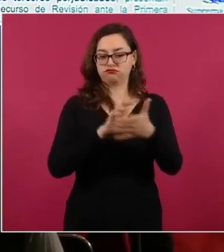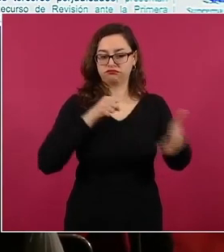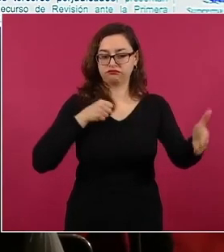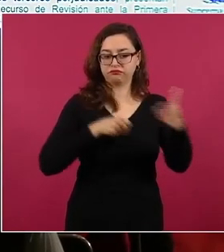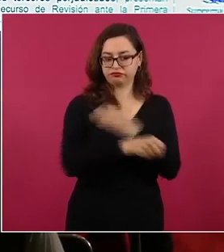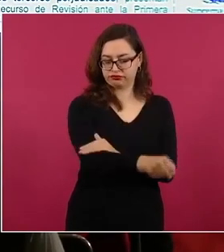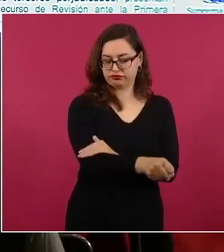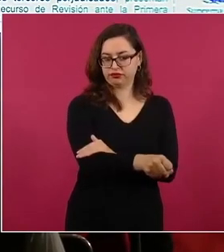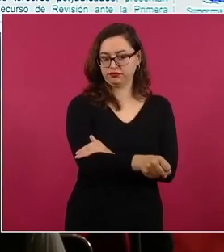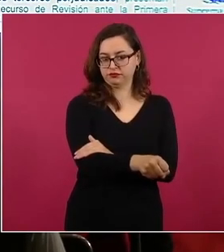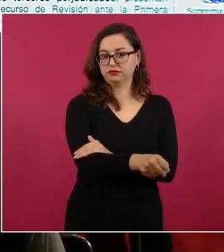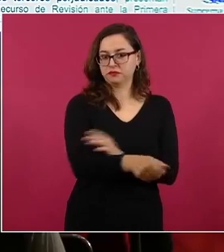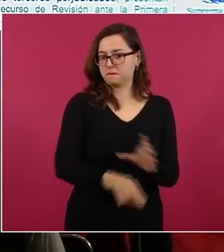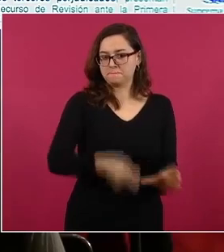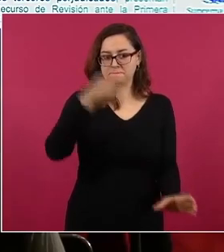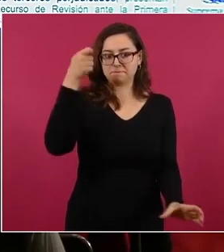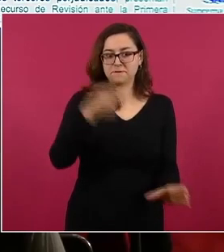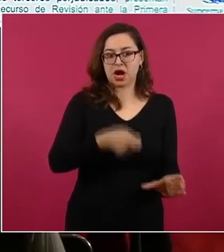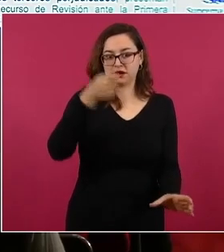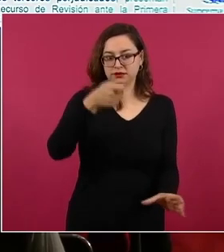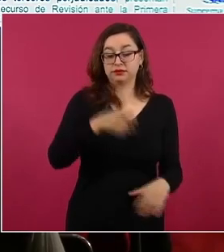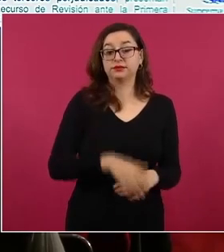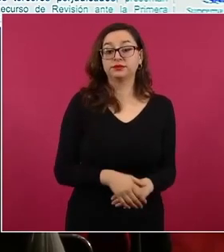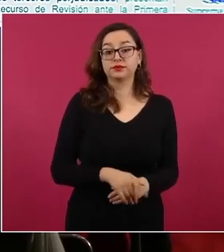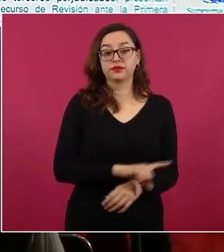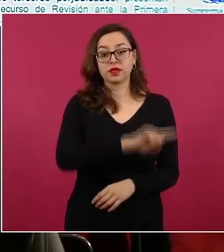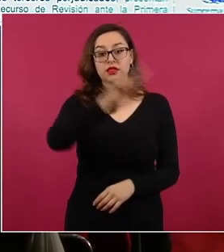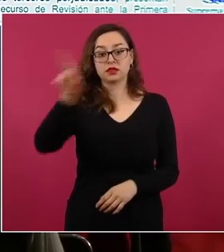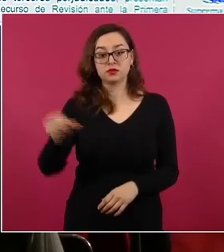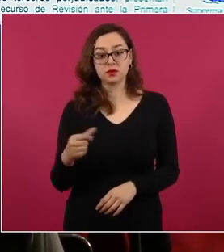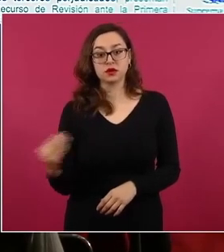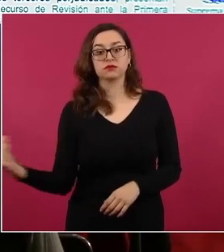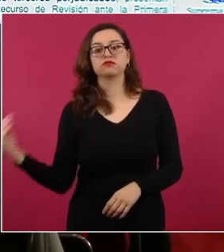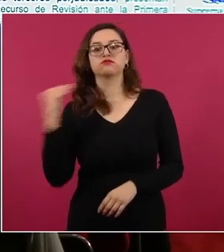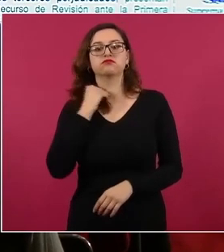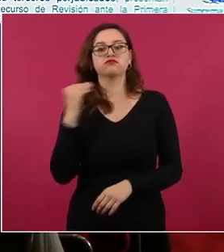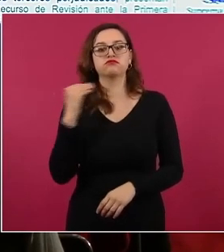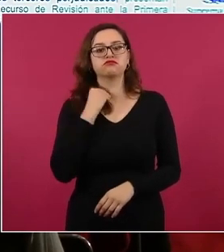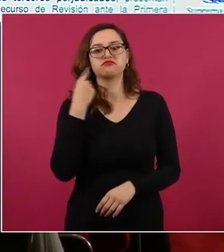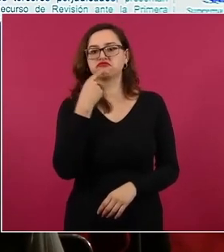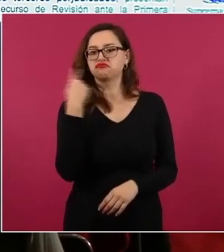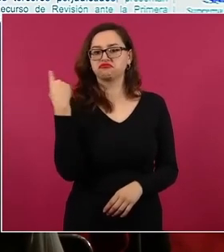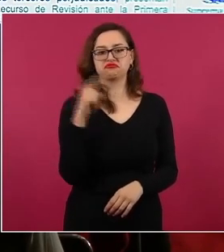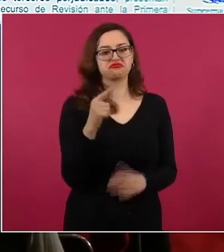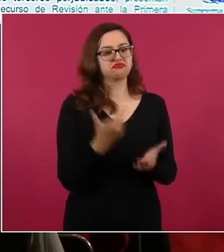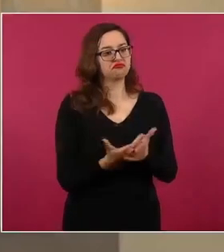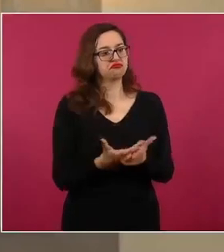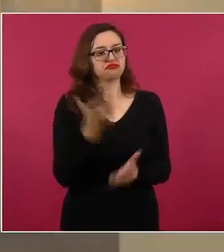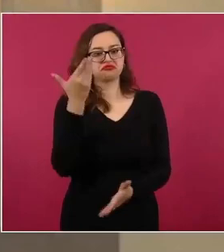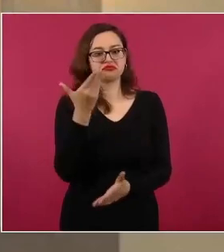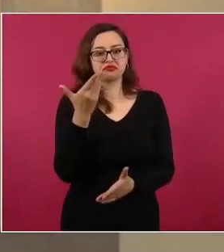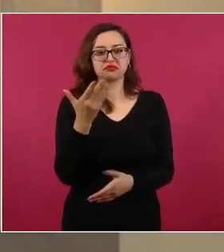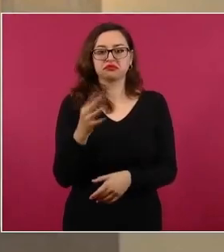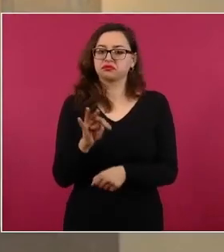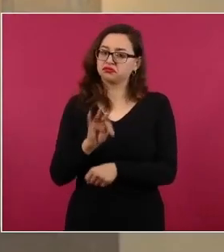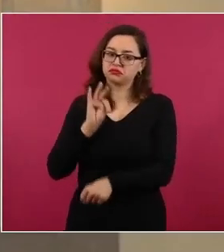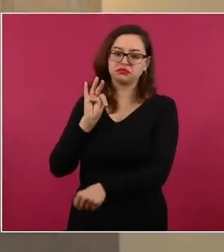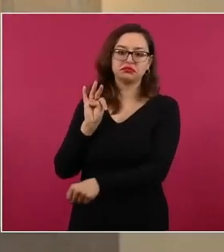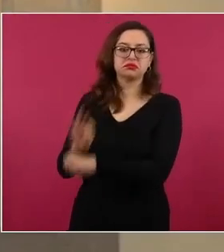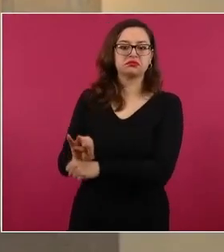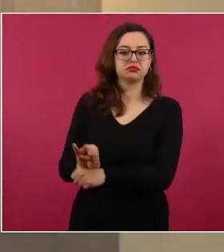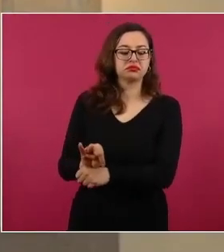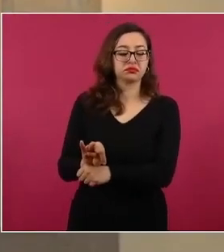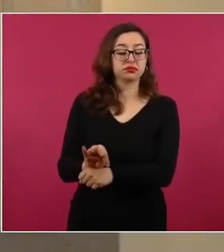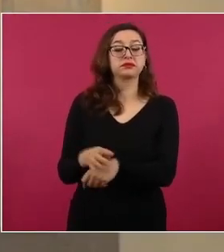se impugnó esta resolución logrando modificar la sentencia